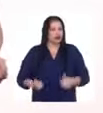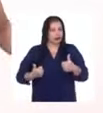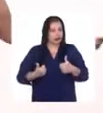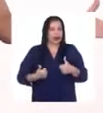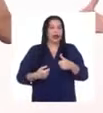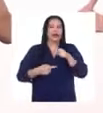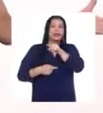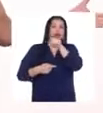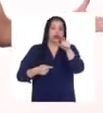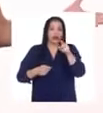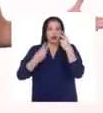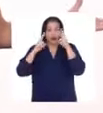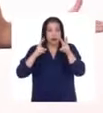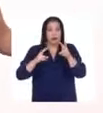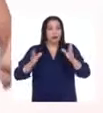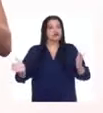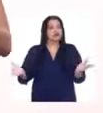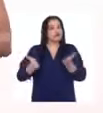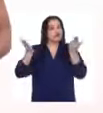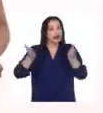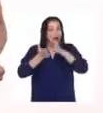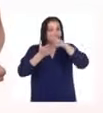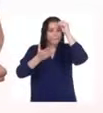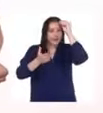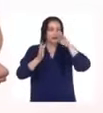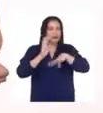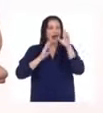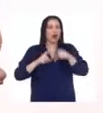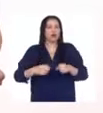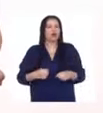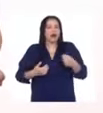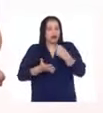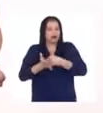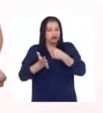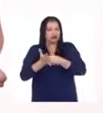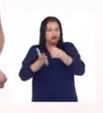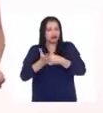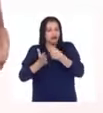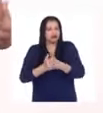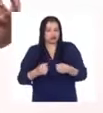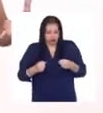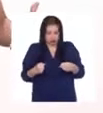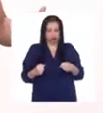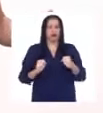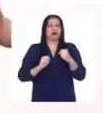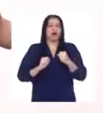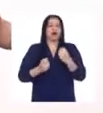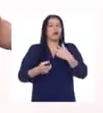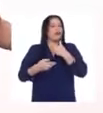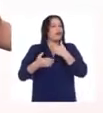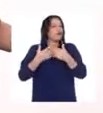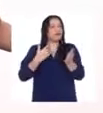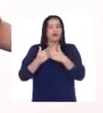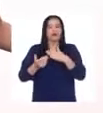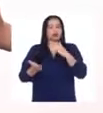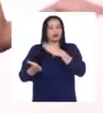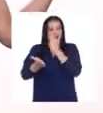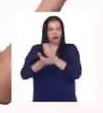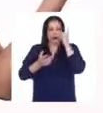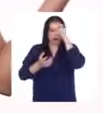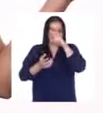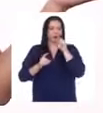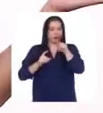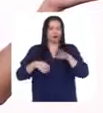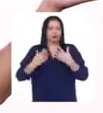motive y aprendamos un poco más cómo ser resilientes frente a las adversidades que se nos puedan presentar en la vida.